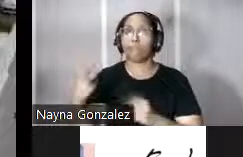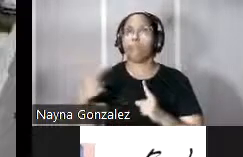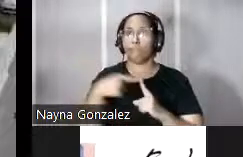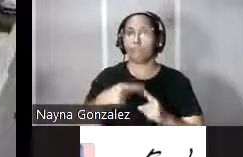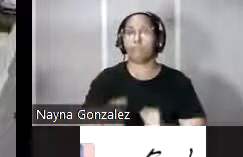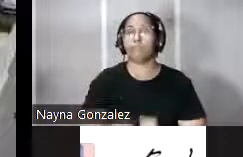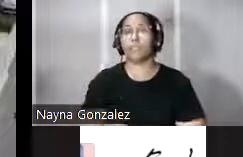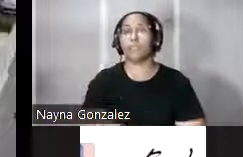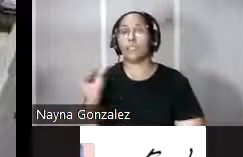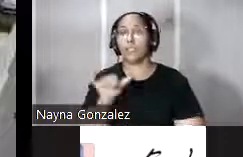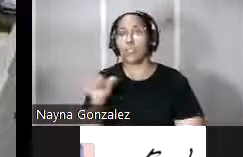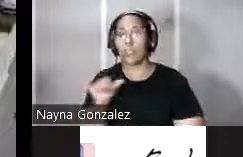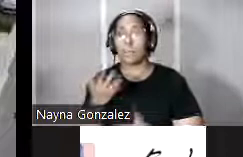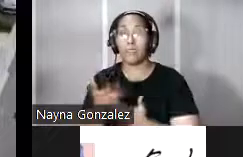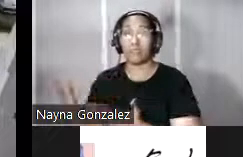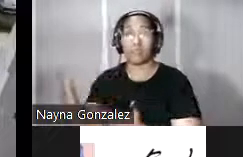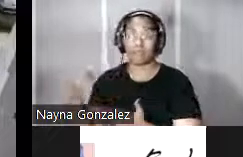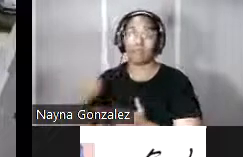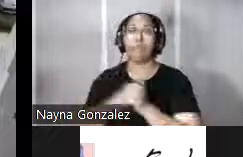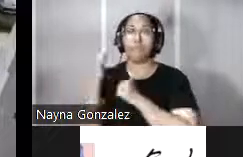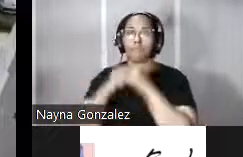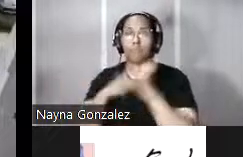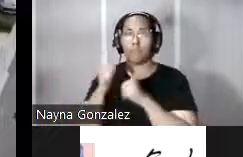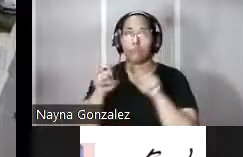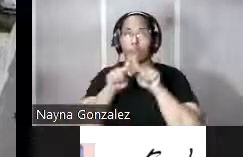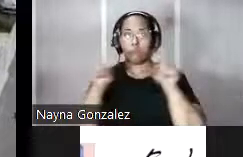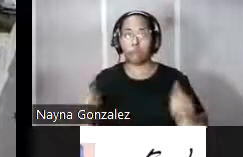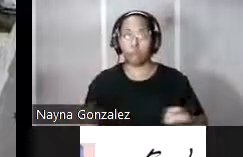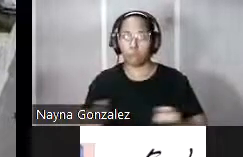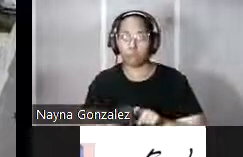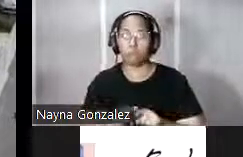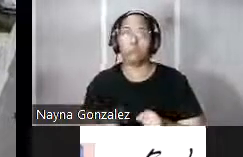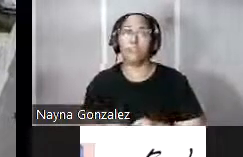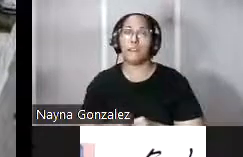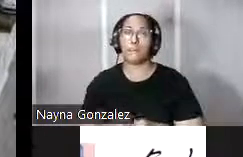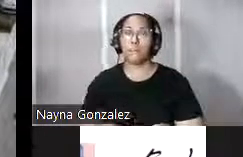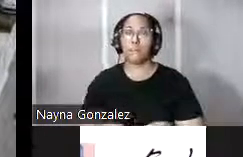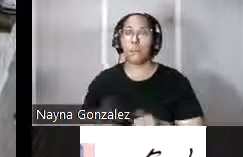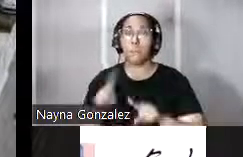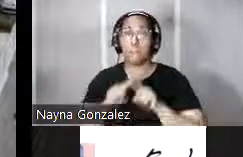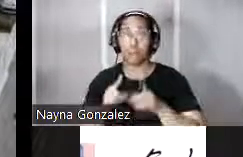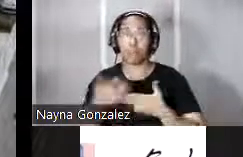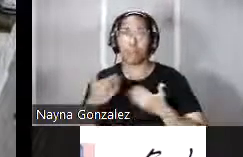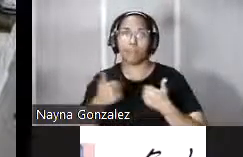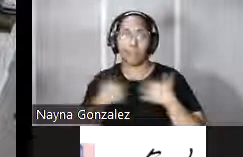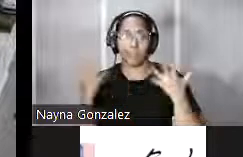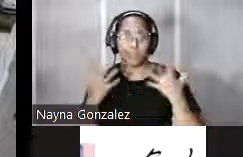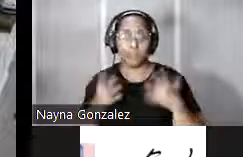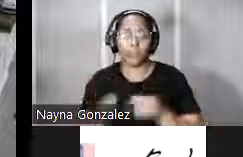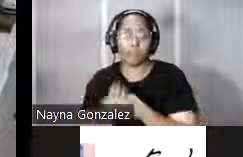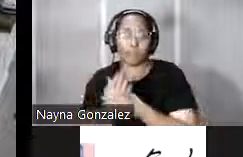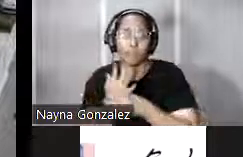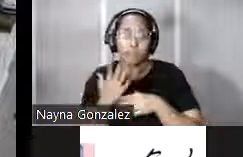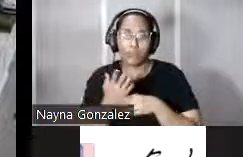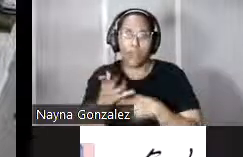Sabemos que originalmente fue una fortificación de planta cuadrada construida en torno a un patio central por lo tanto seguía exactamente el mismo